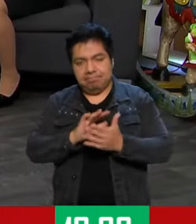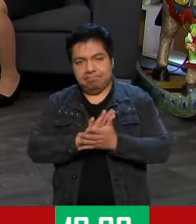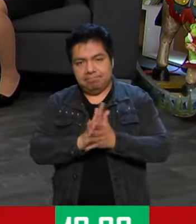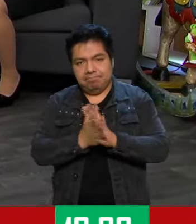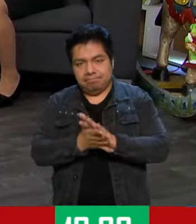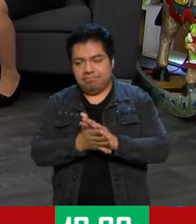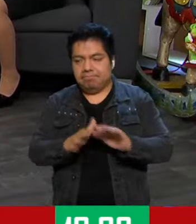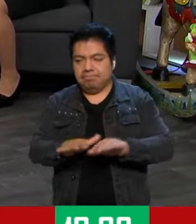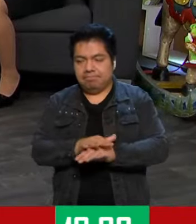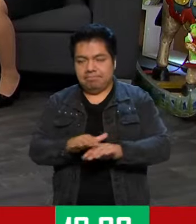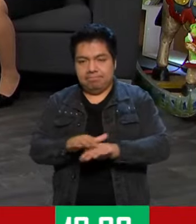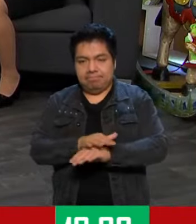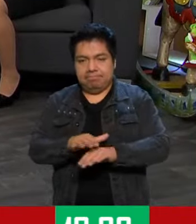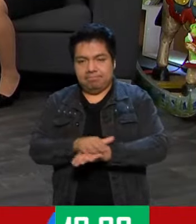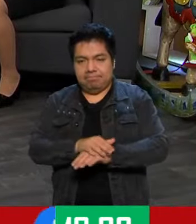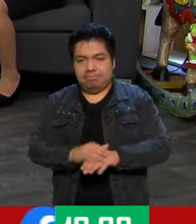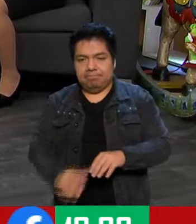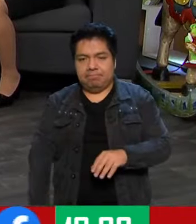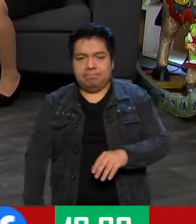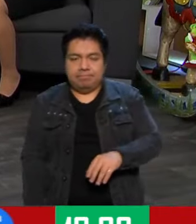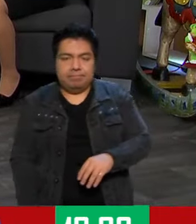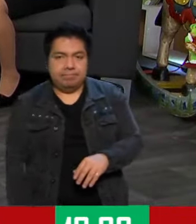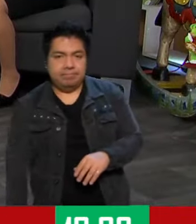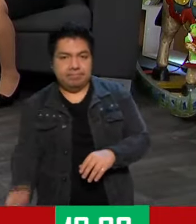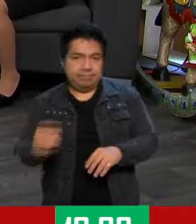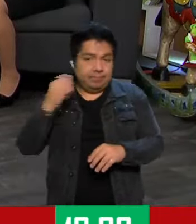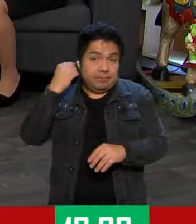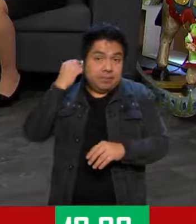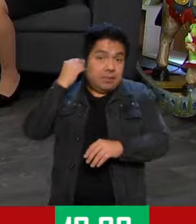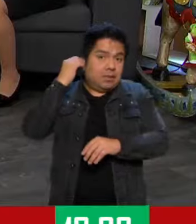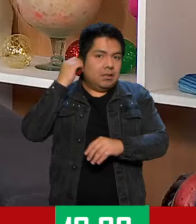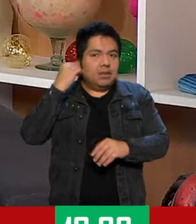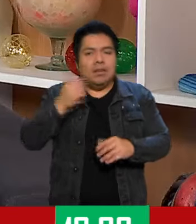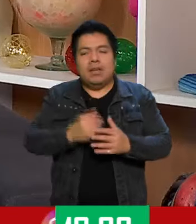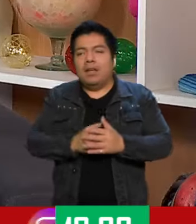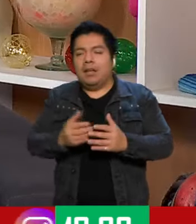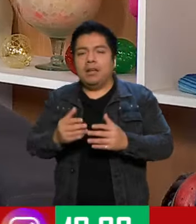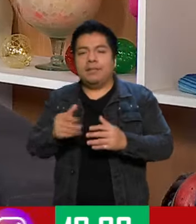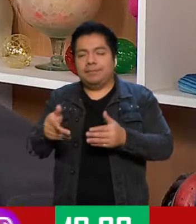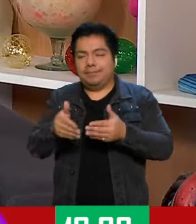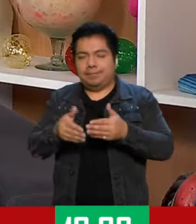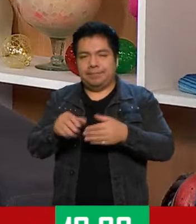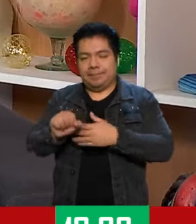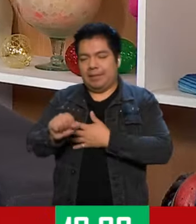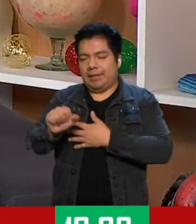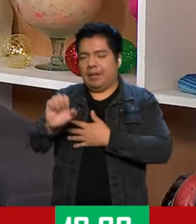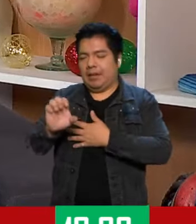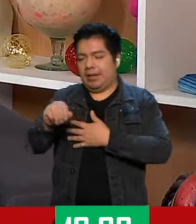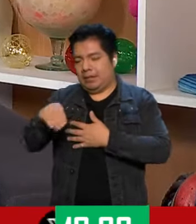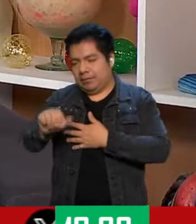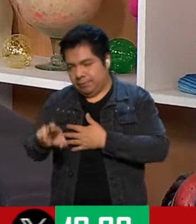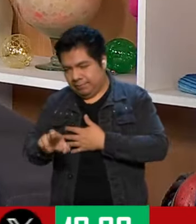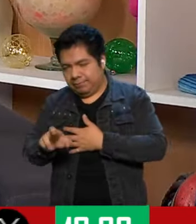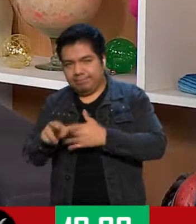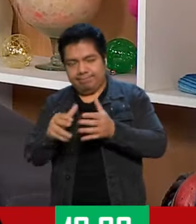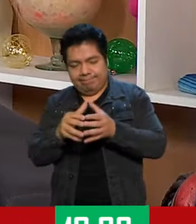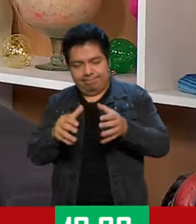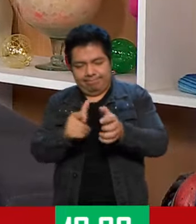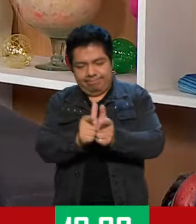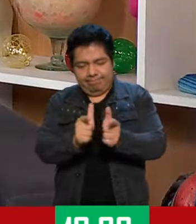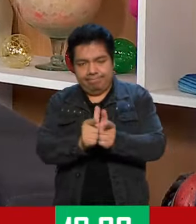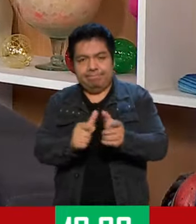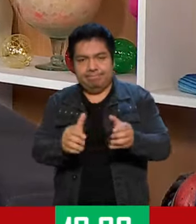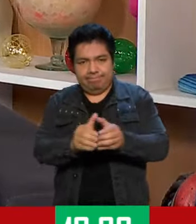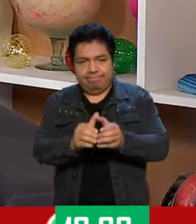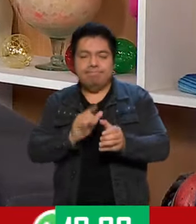un avance completo. te creas. Que efectivamente, ya la Secretaría de Marina, tenemos pues ya mujeres, dotaciones de personal